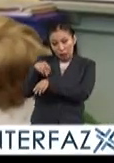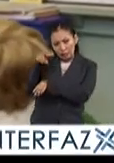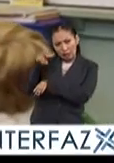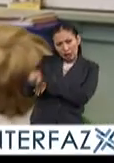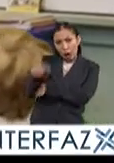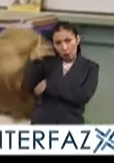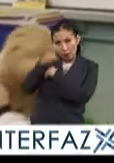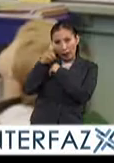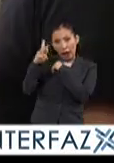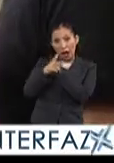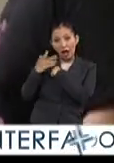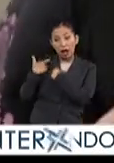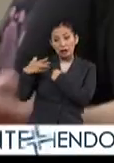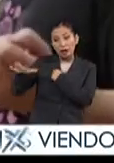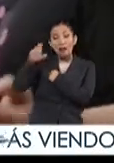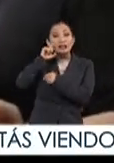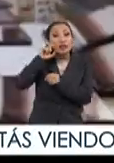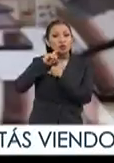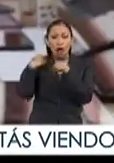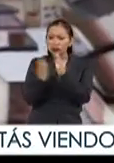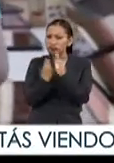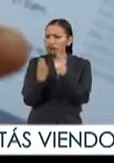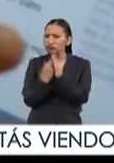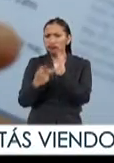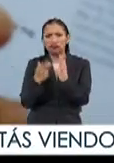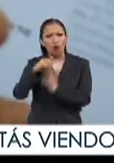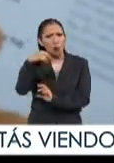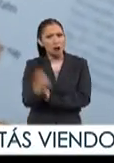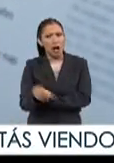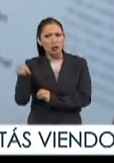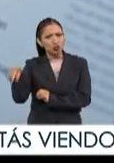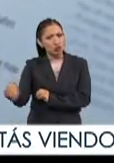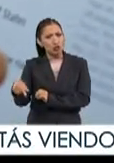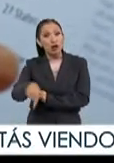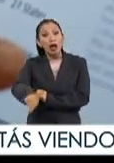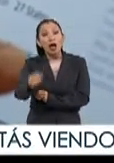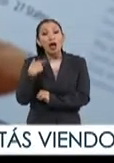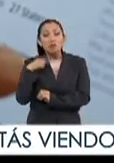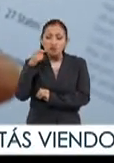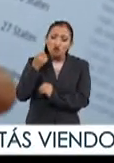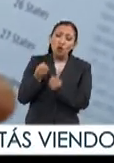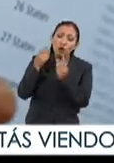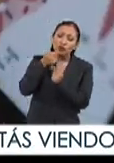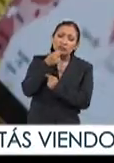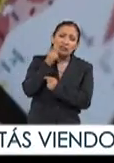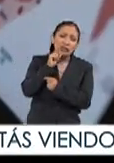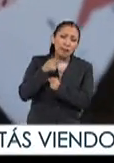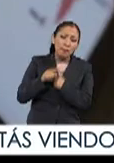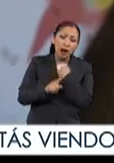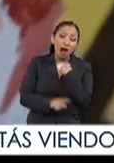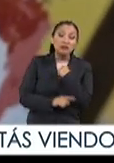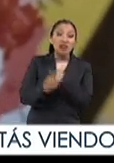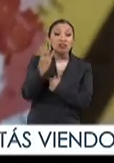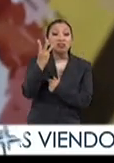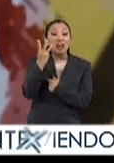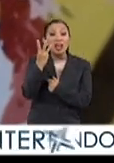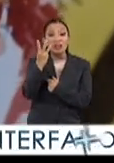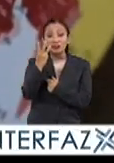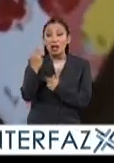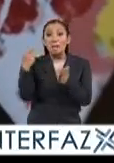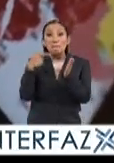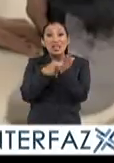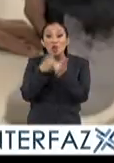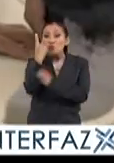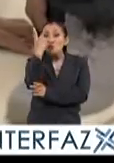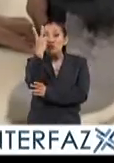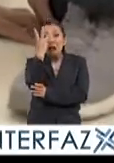un país donde la clase de sexualidad es de carácter obligatorio el promedio de niñas embarazadas es de tres por cada mil.